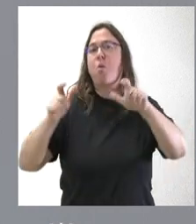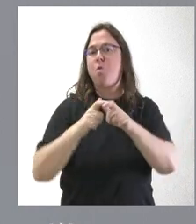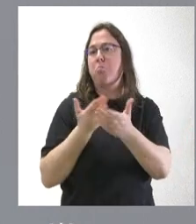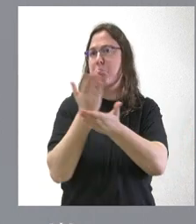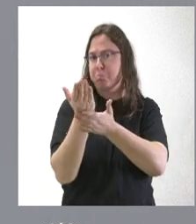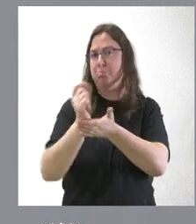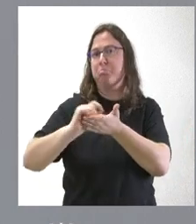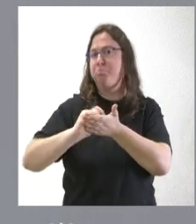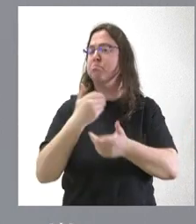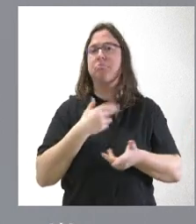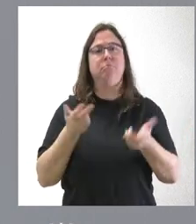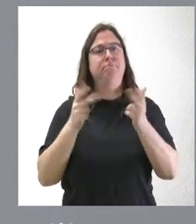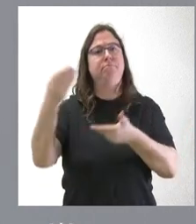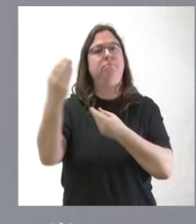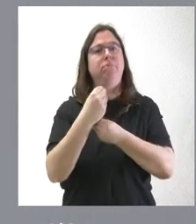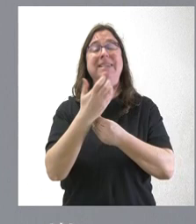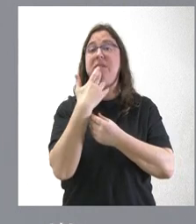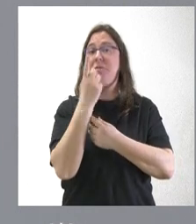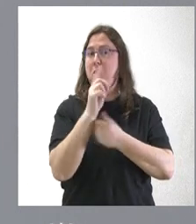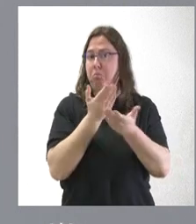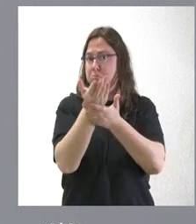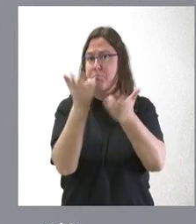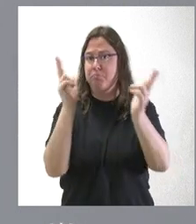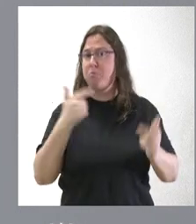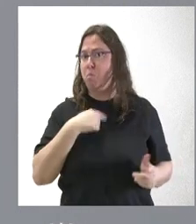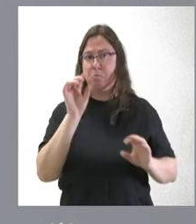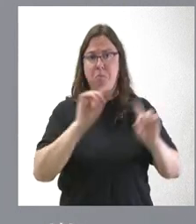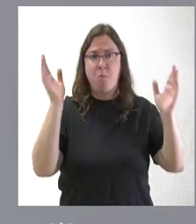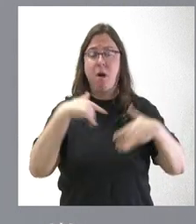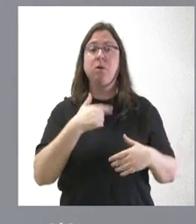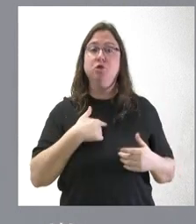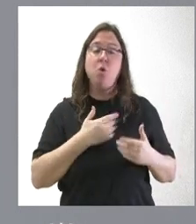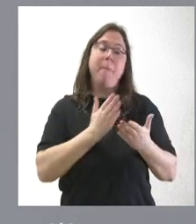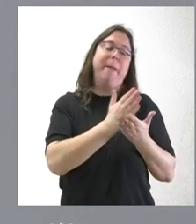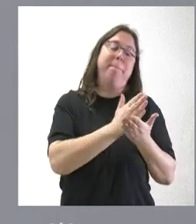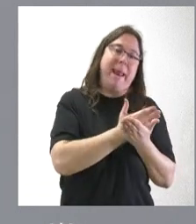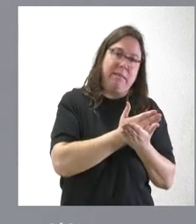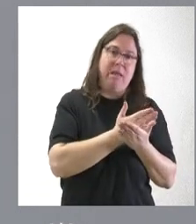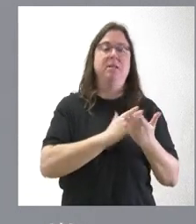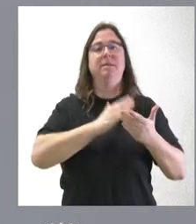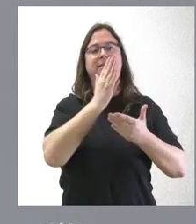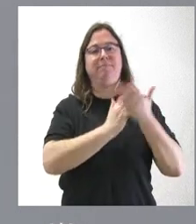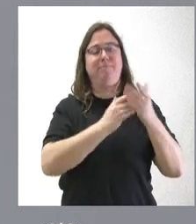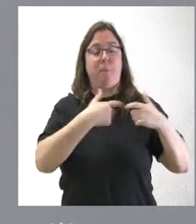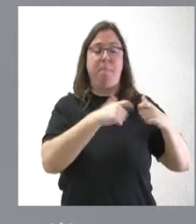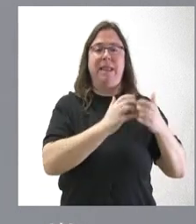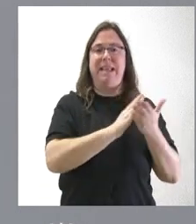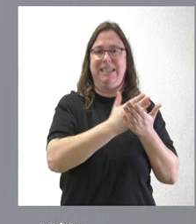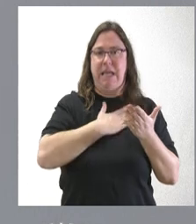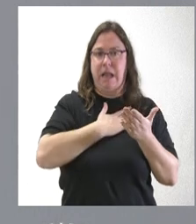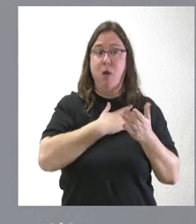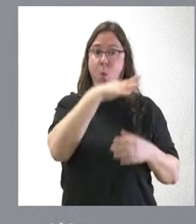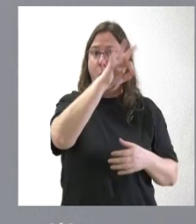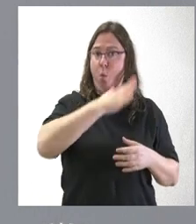tenemos inconveniente a que se produzca esa solicitud, sino todo lo contrario. Somos una parte del SERLA, no somos la parte única,